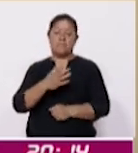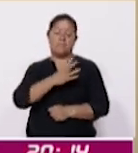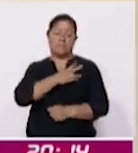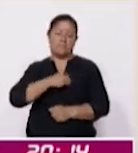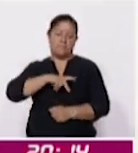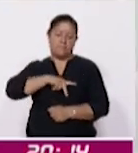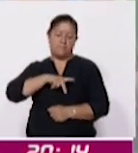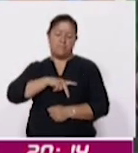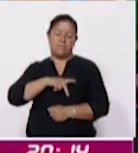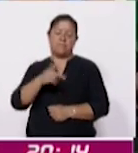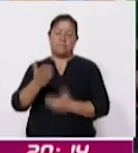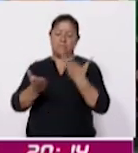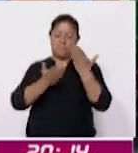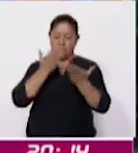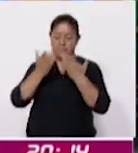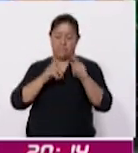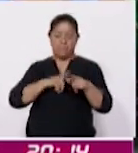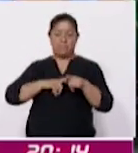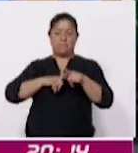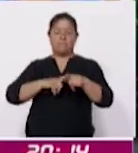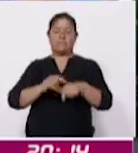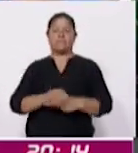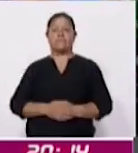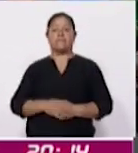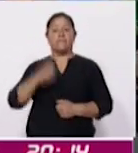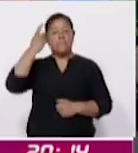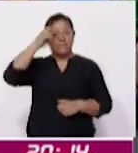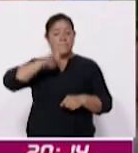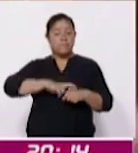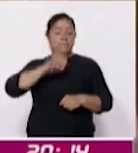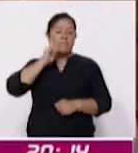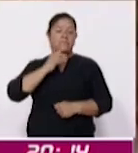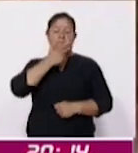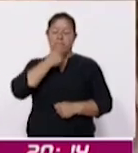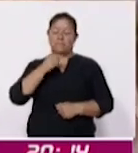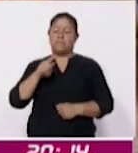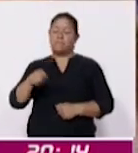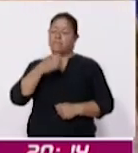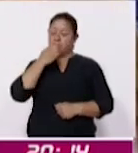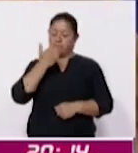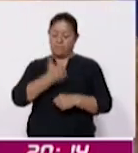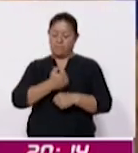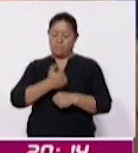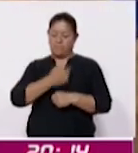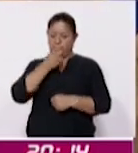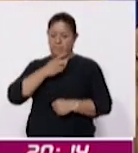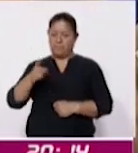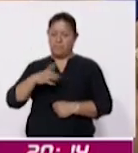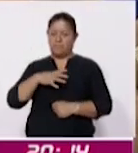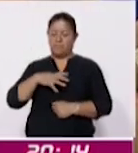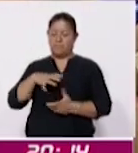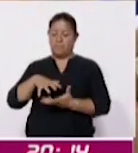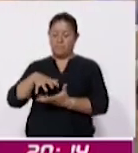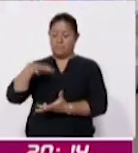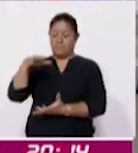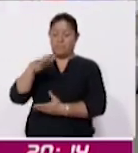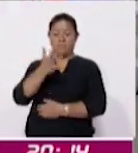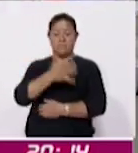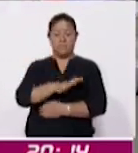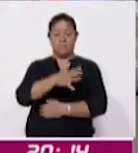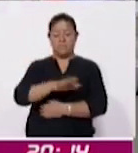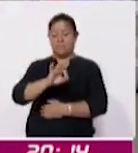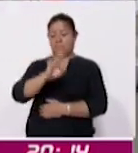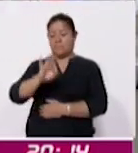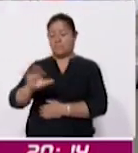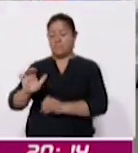siga estudiando. En tanto, las y los directores de las escuelas primarias señalaron que han observado un aumento del 10% en las